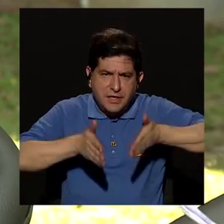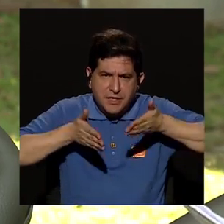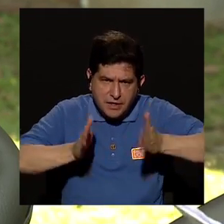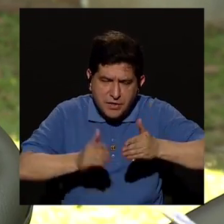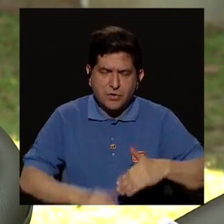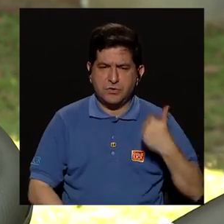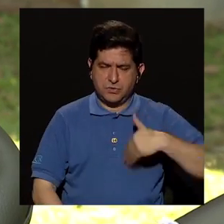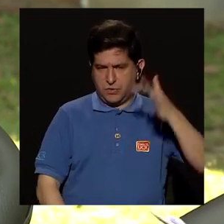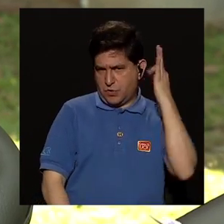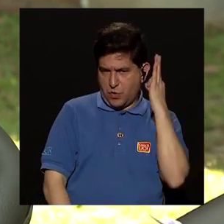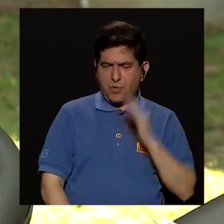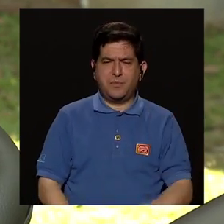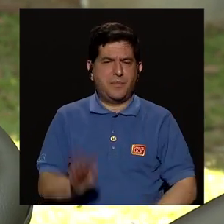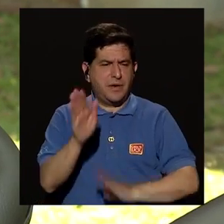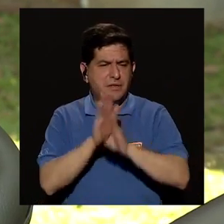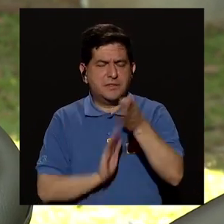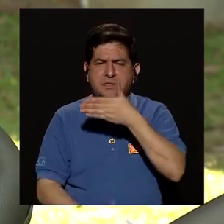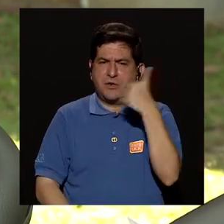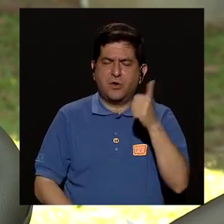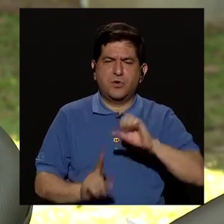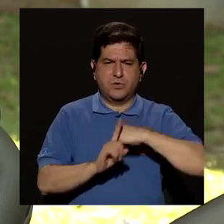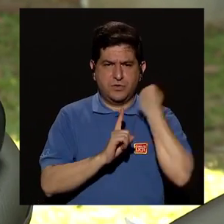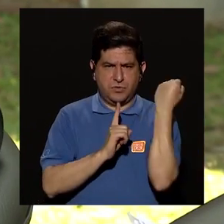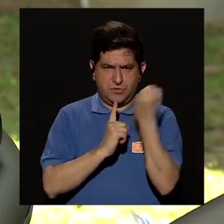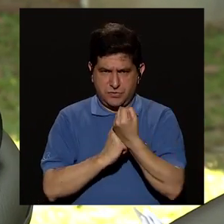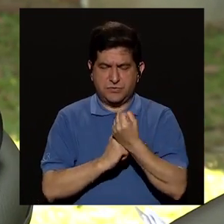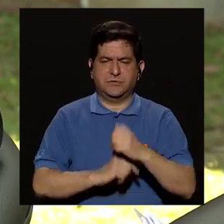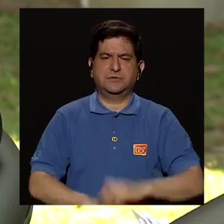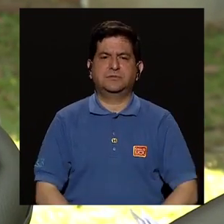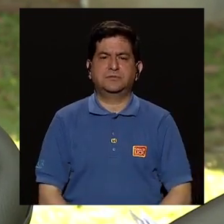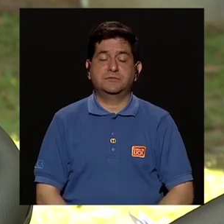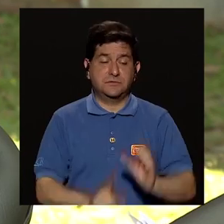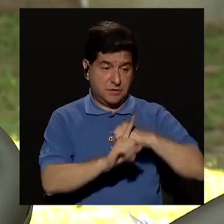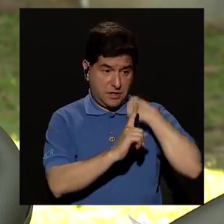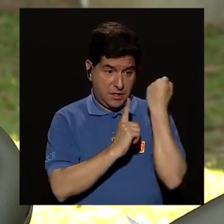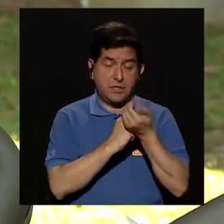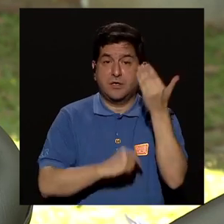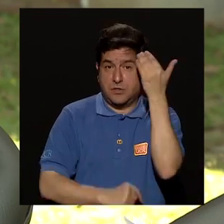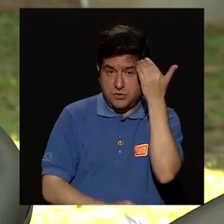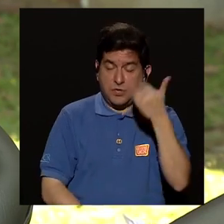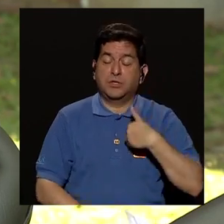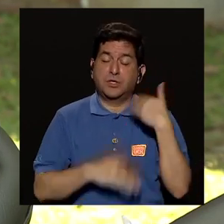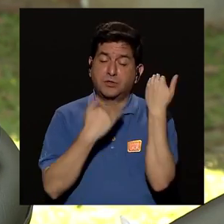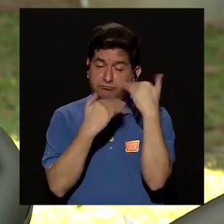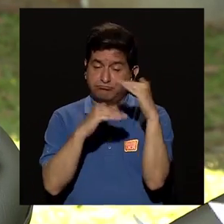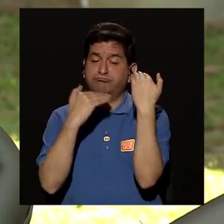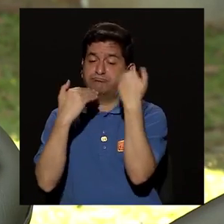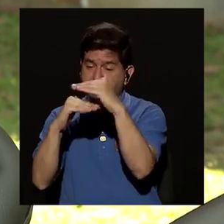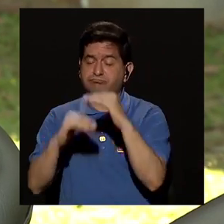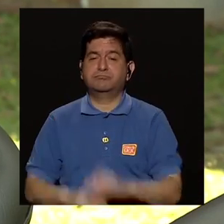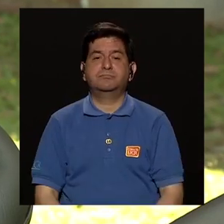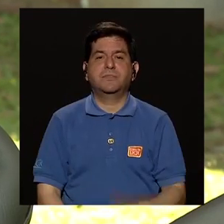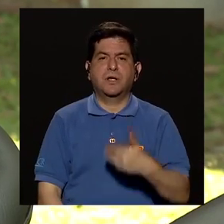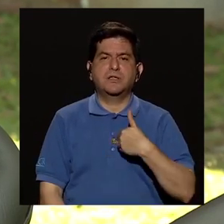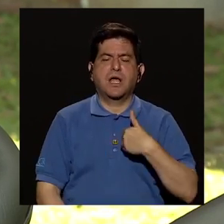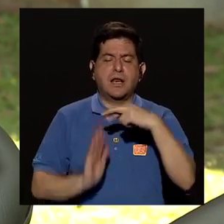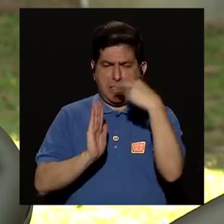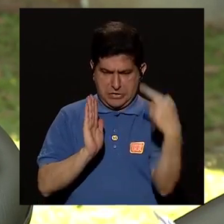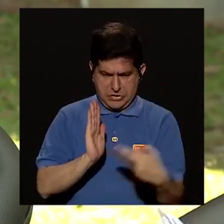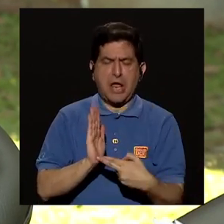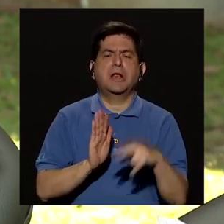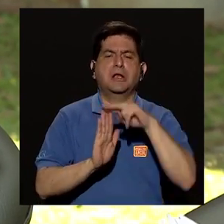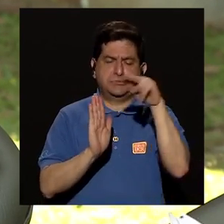hijas pues se desenvuelvan de la mejor manera en una sociedad, ¿verdad? Y la sociedad, como sabemos, tiene sus límites, tiene sus